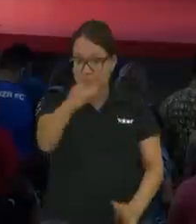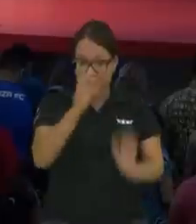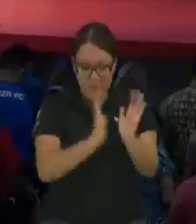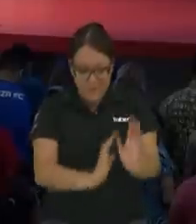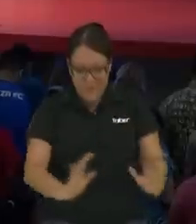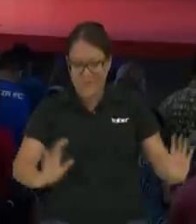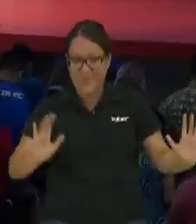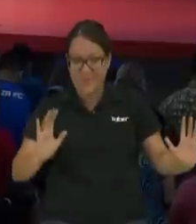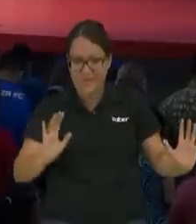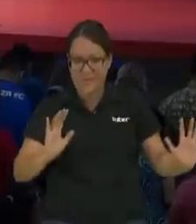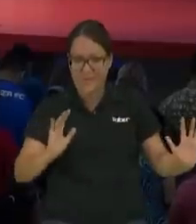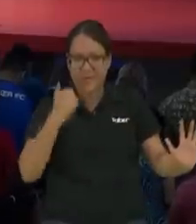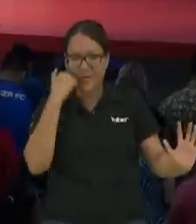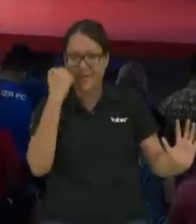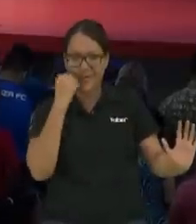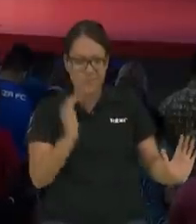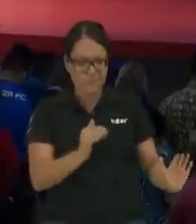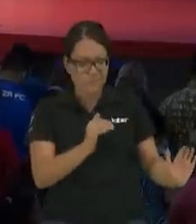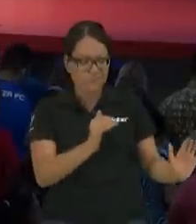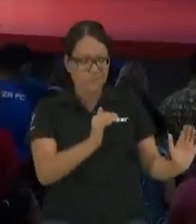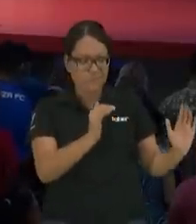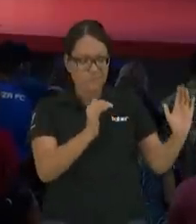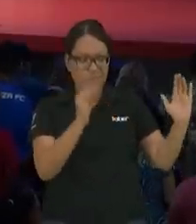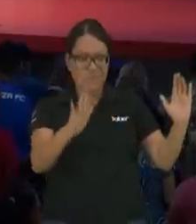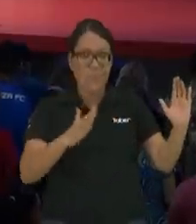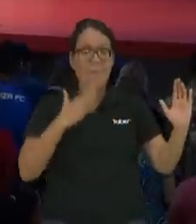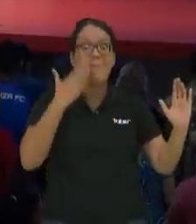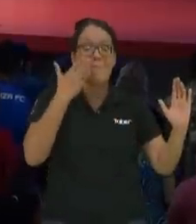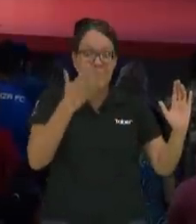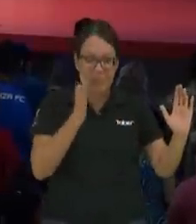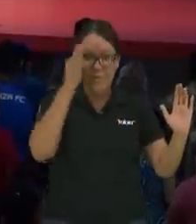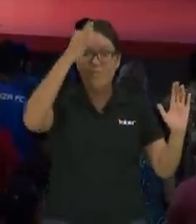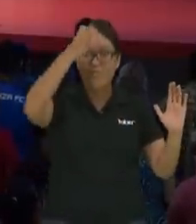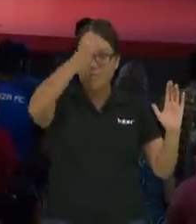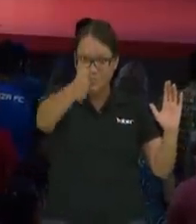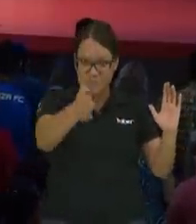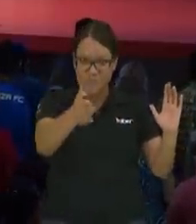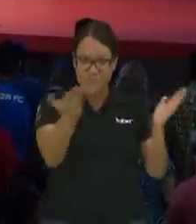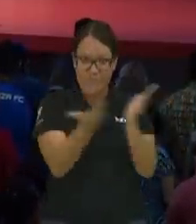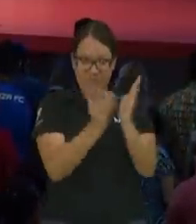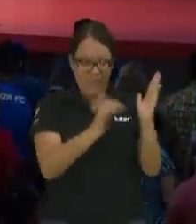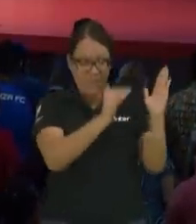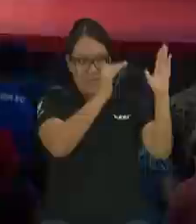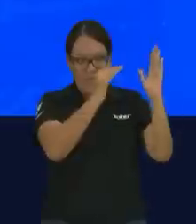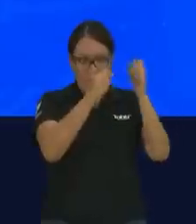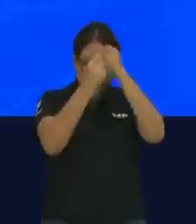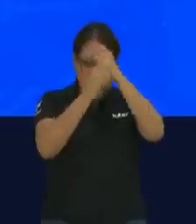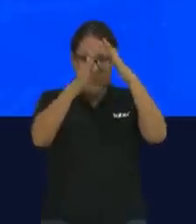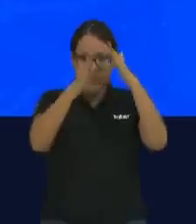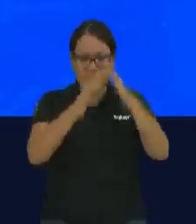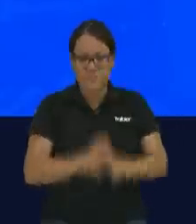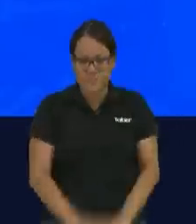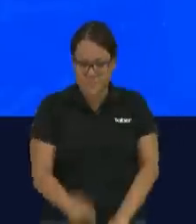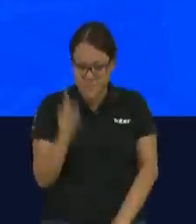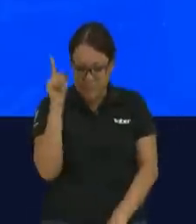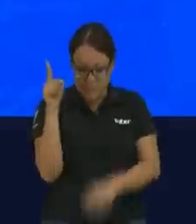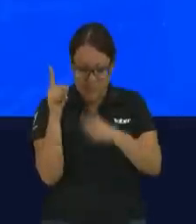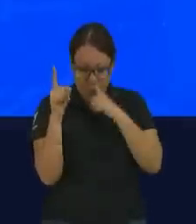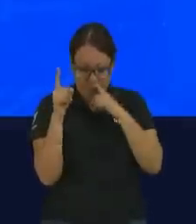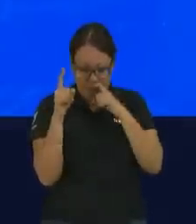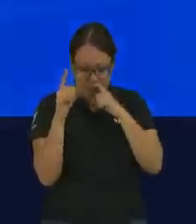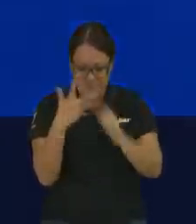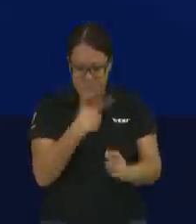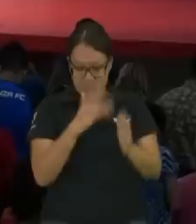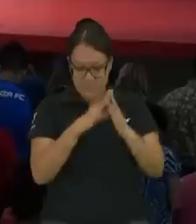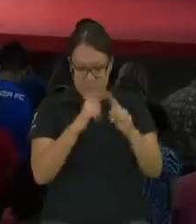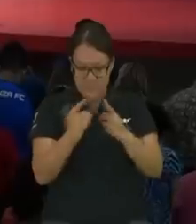y aún cuando fuere viejo, no se apartará de él. Oremos al Señor. Padre, qué gozo es estar en